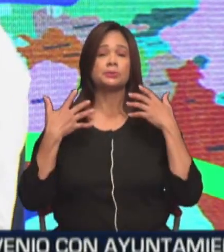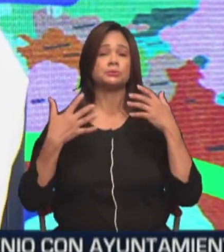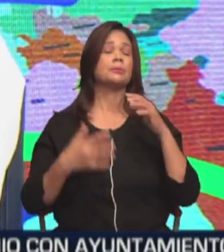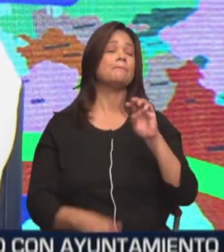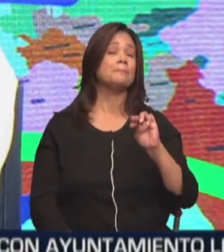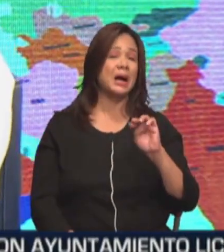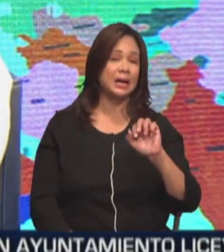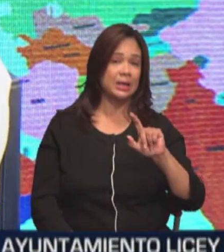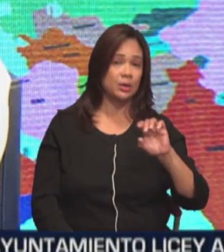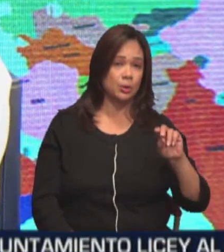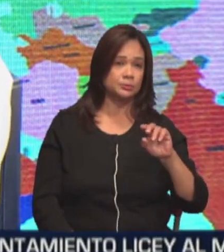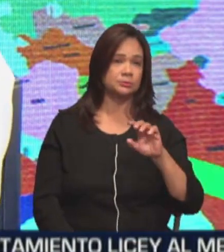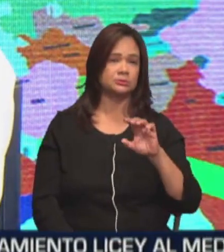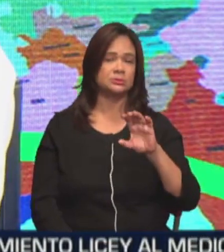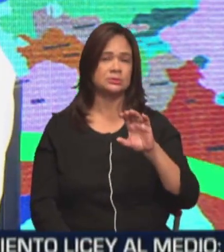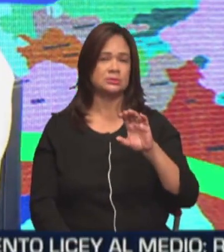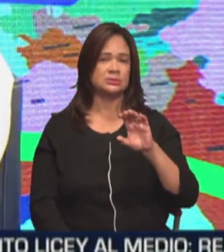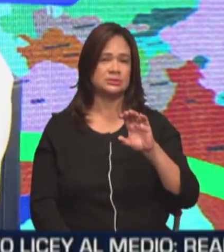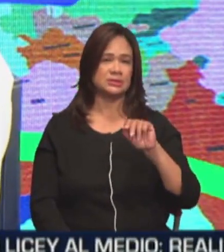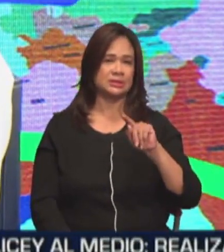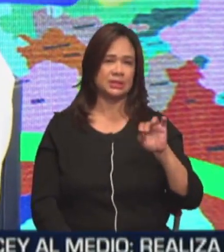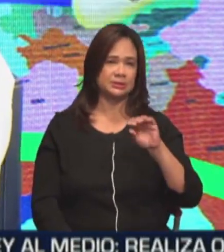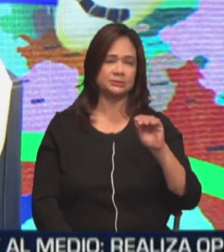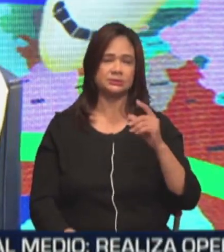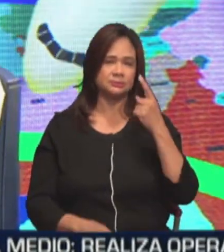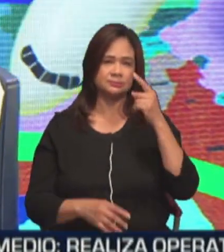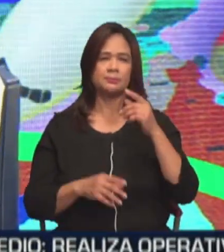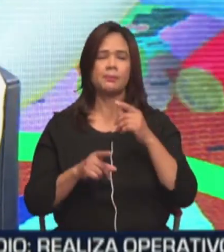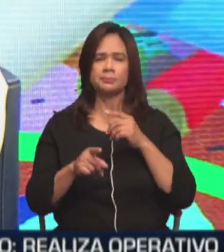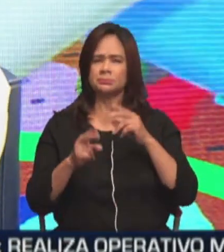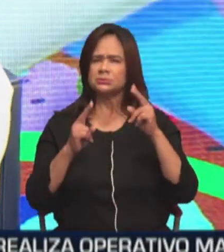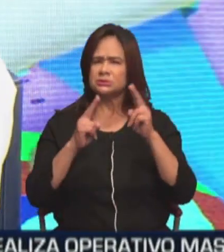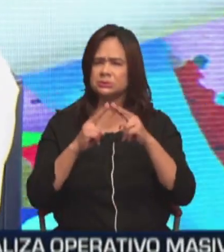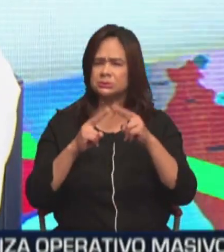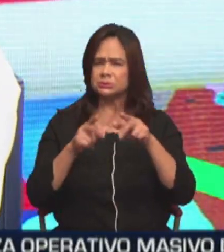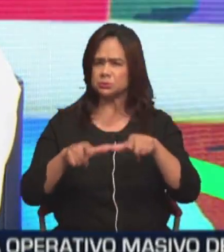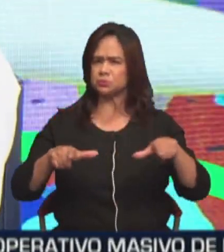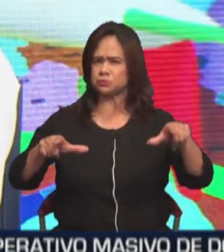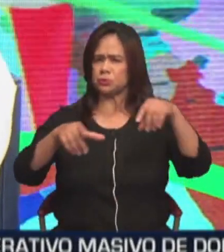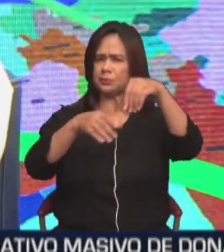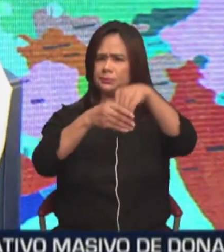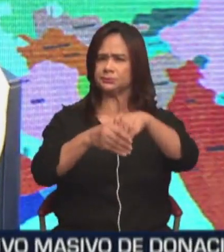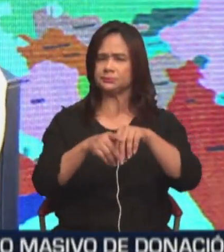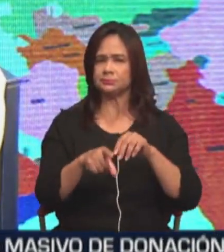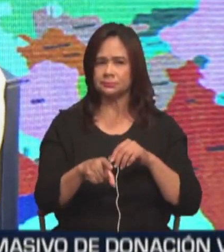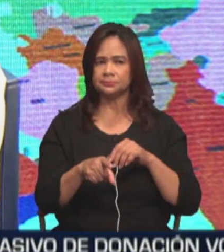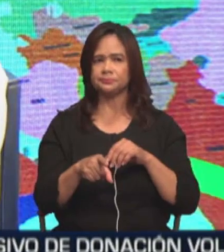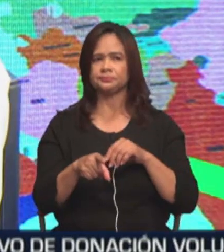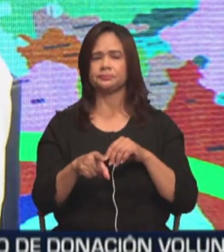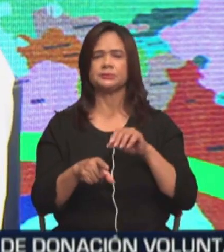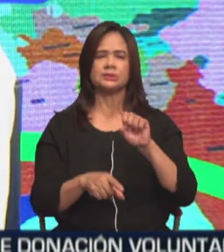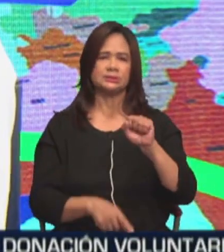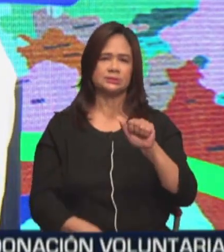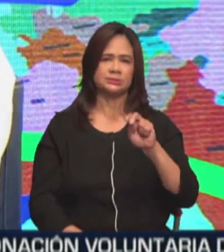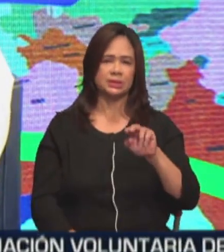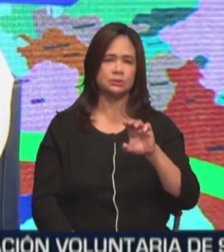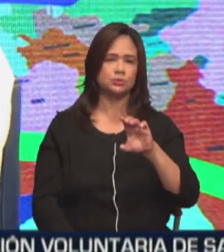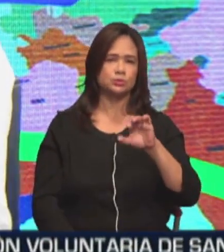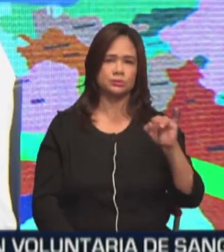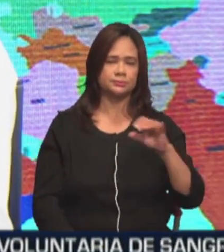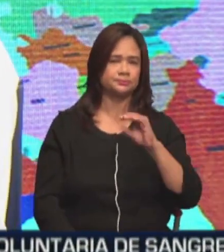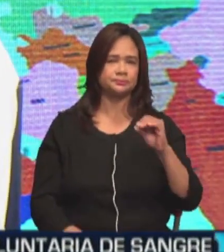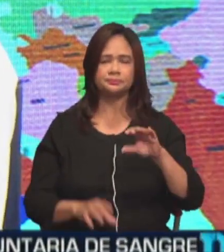el tránsito lo generó la curiosidad de conocer esa plaza por dentro. La hice en San Susi. Pero